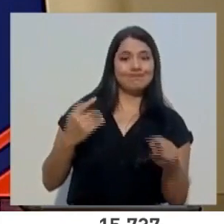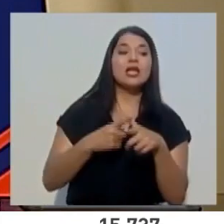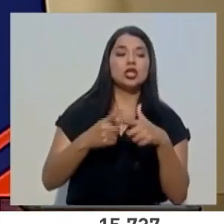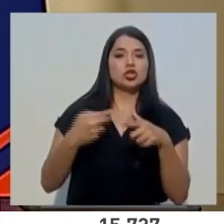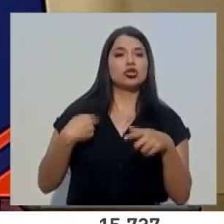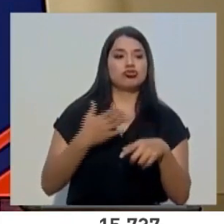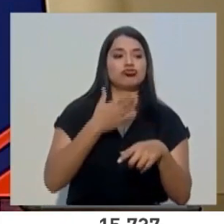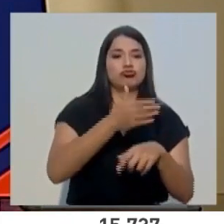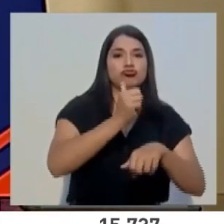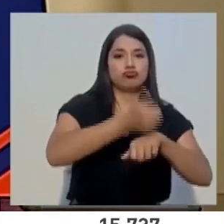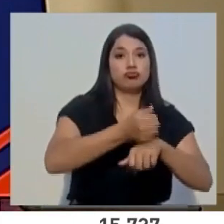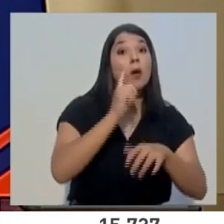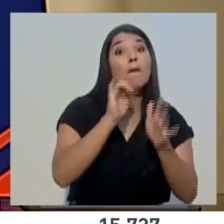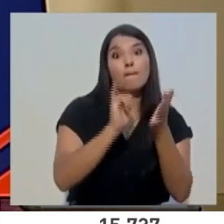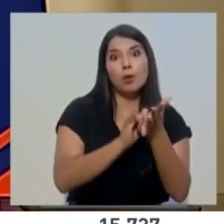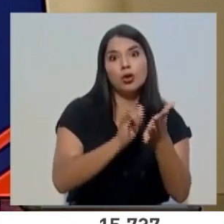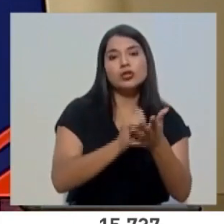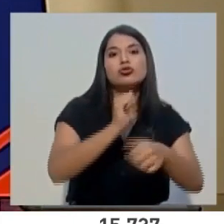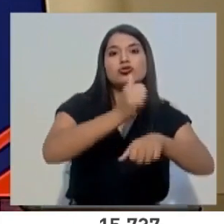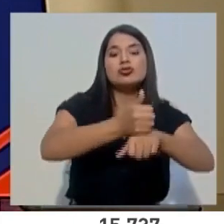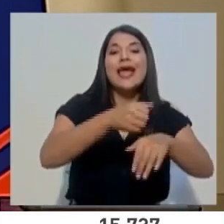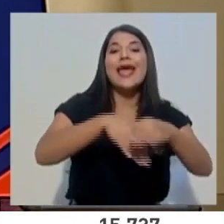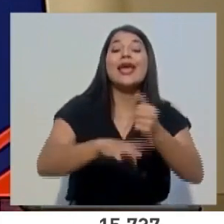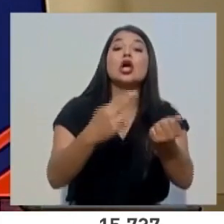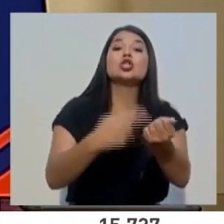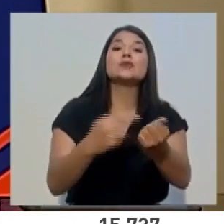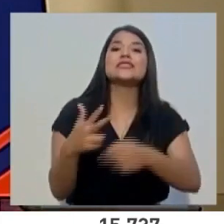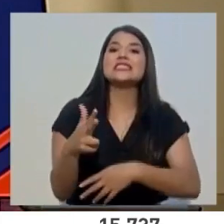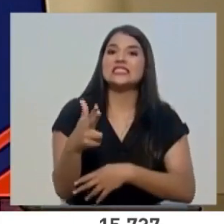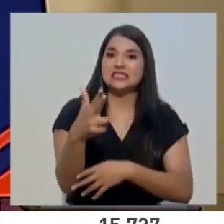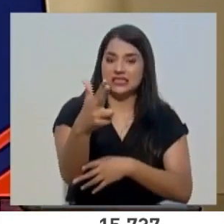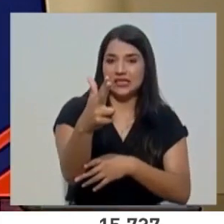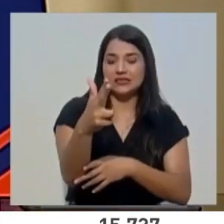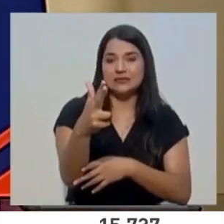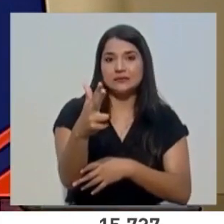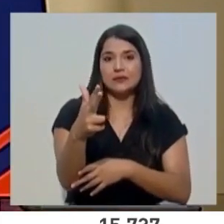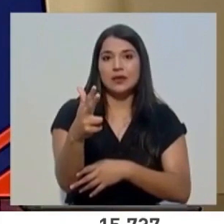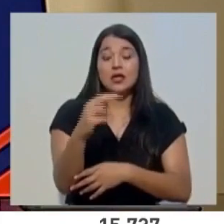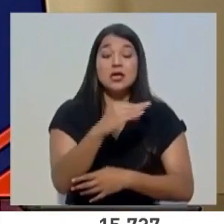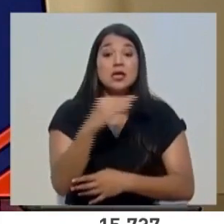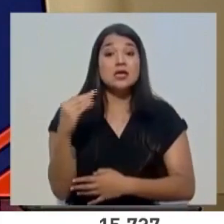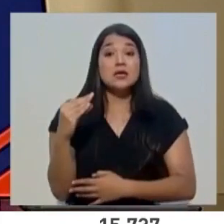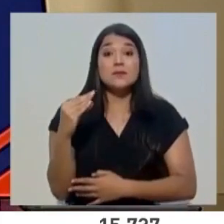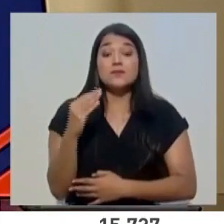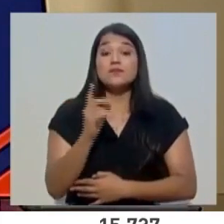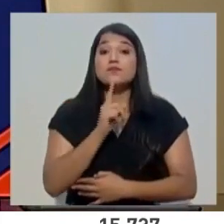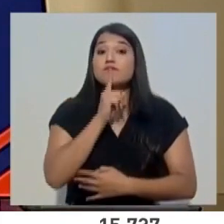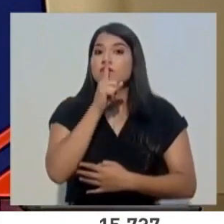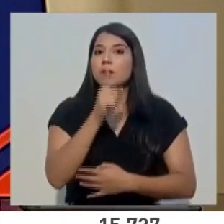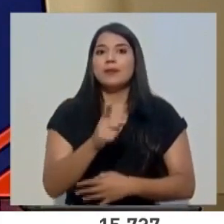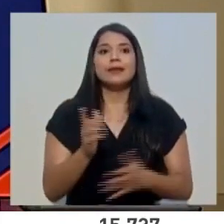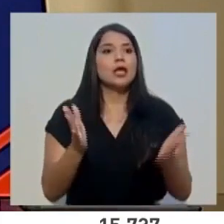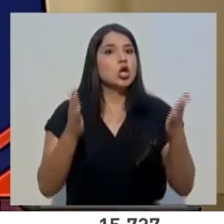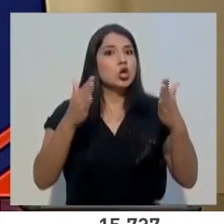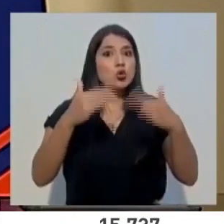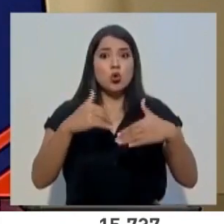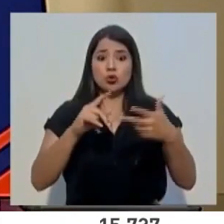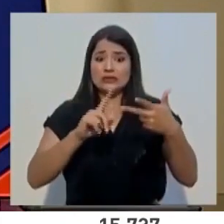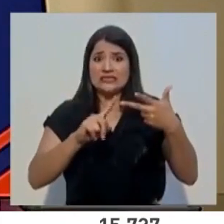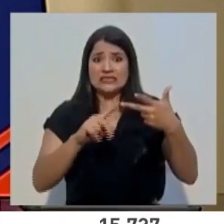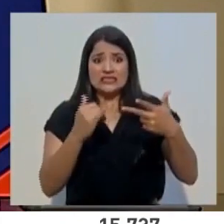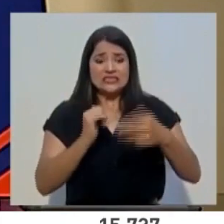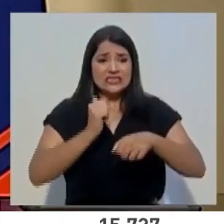con contratación de personal extra y en realidad no tienen ningún riesgo para las